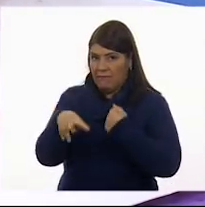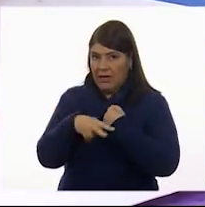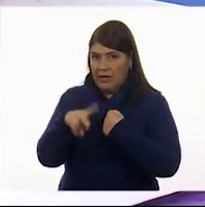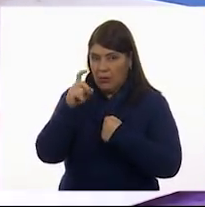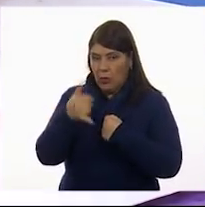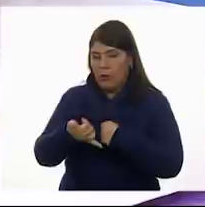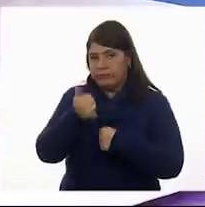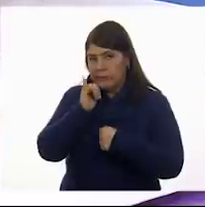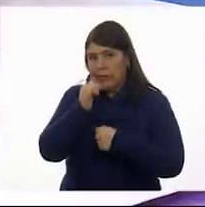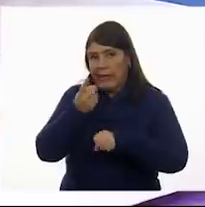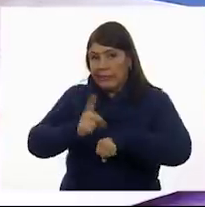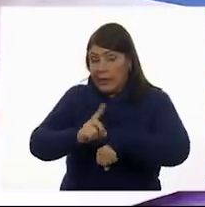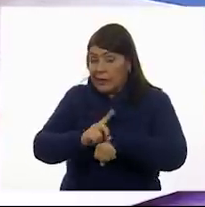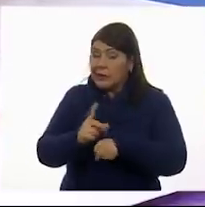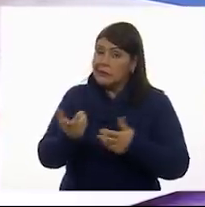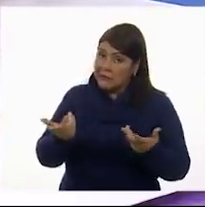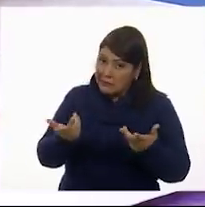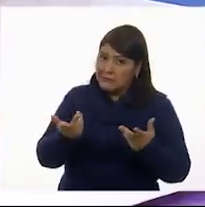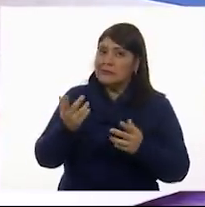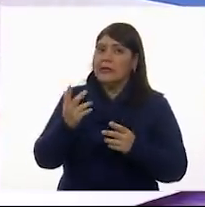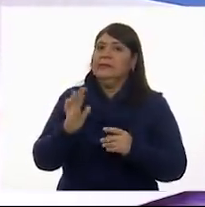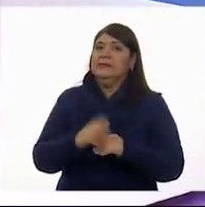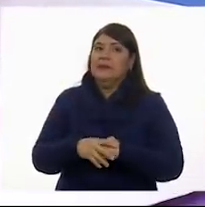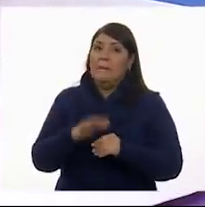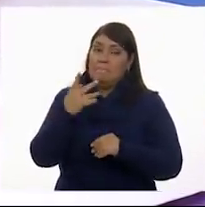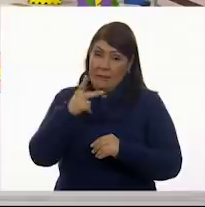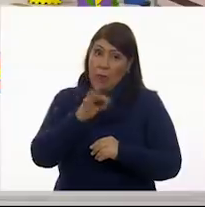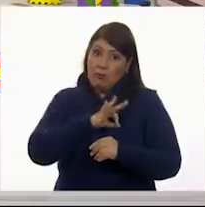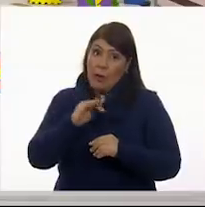Cuatro. Por lo menos. Por lo menos.